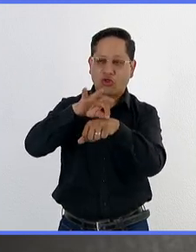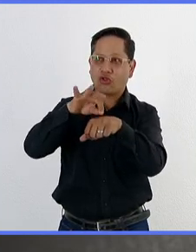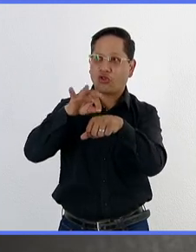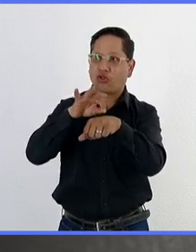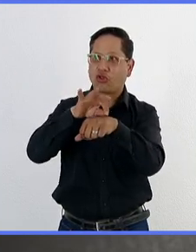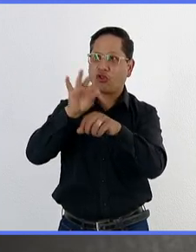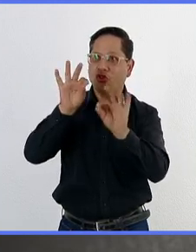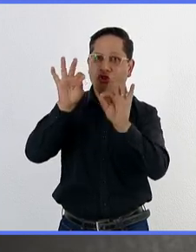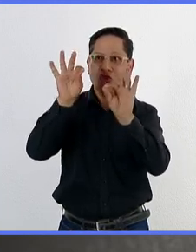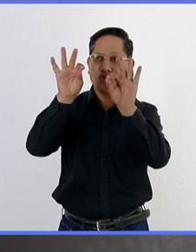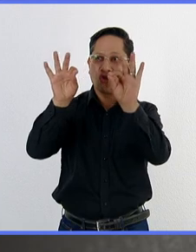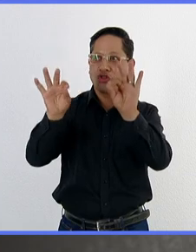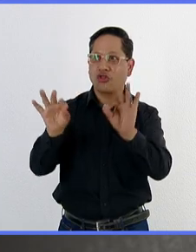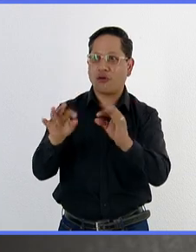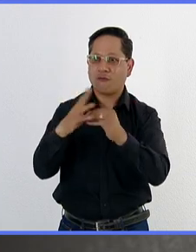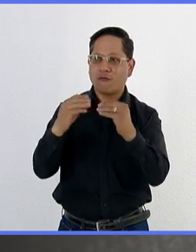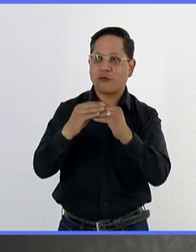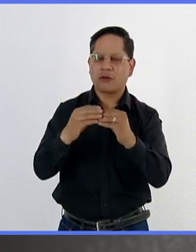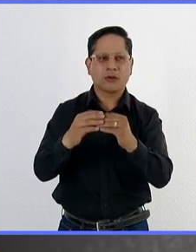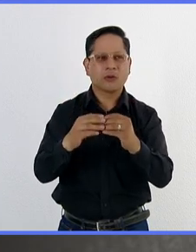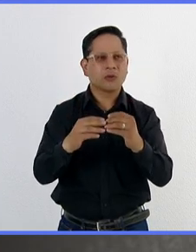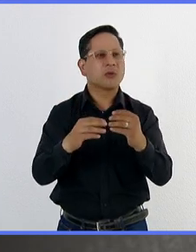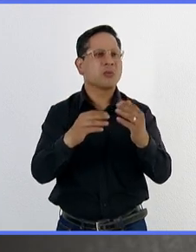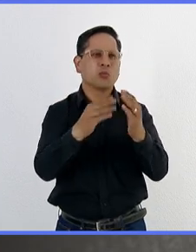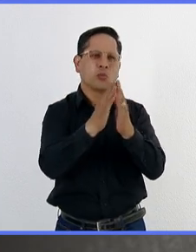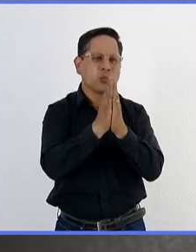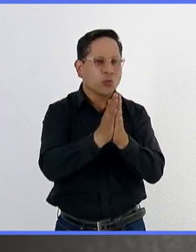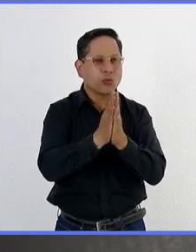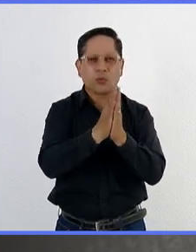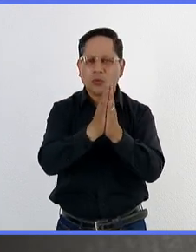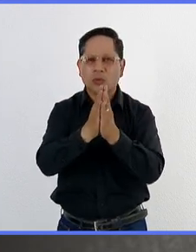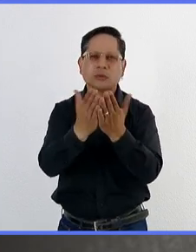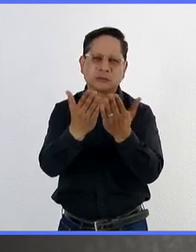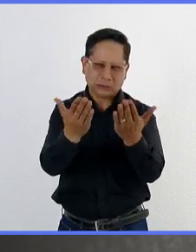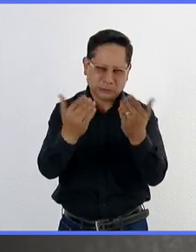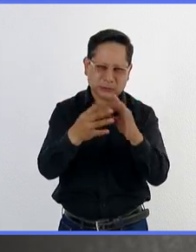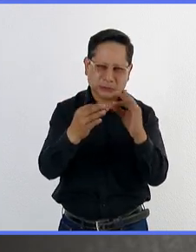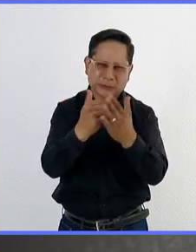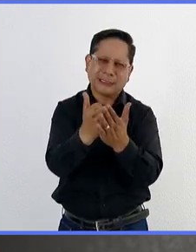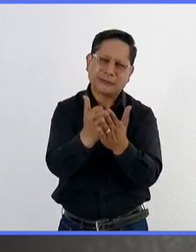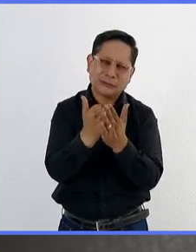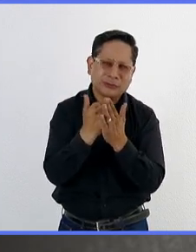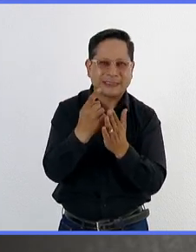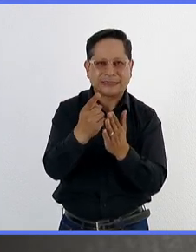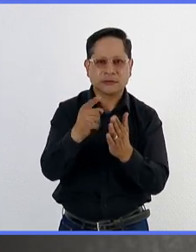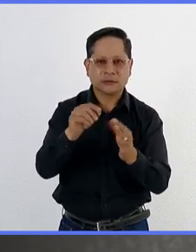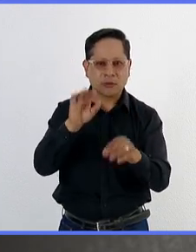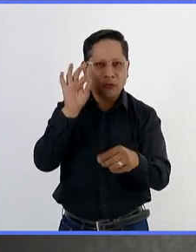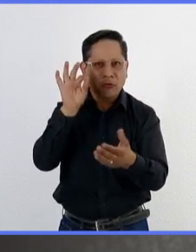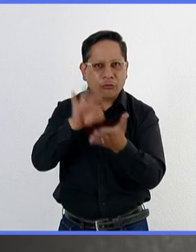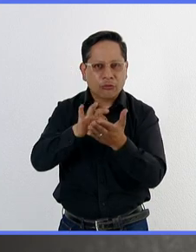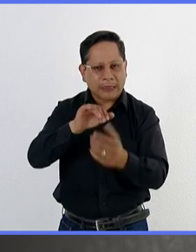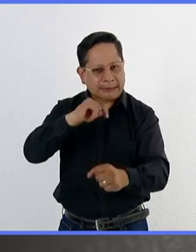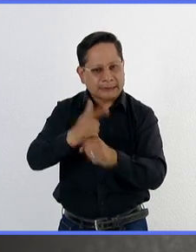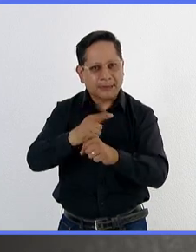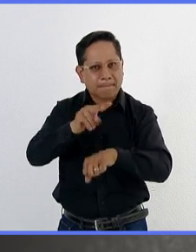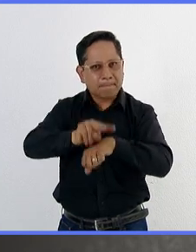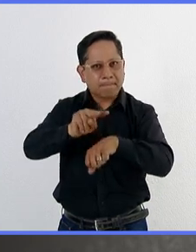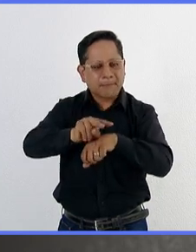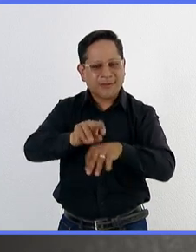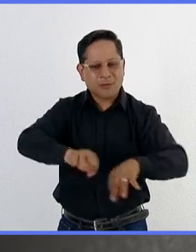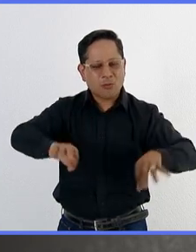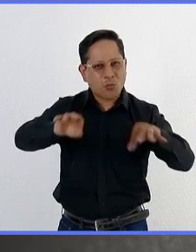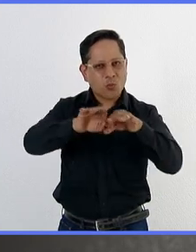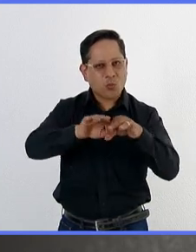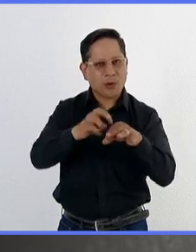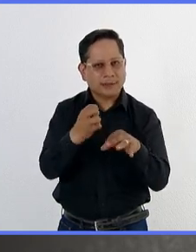invitamos a la audiencia que siempre colabore con las actividades, que son, digamos, nuestras primeras puntos de defensa. La vigilancia es